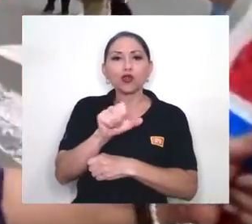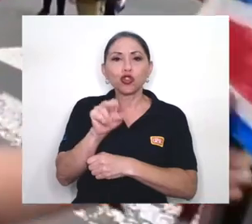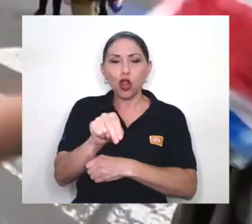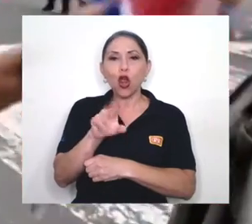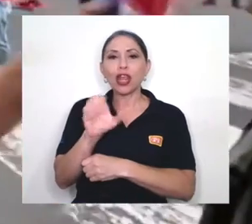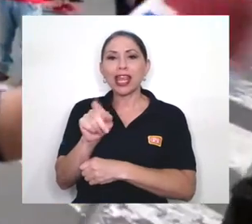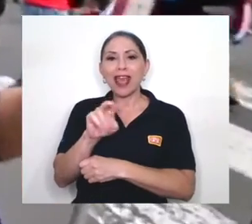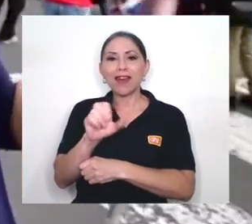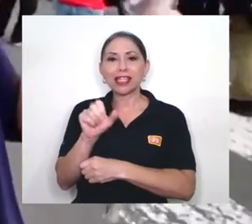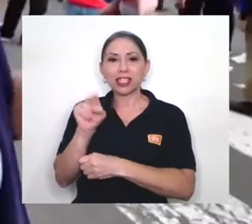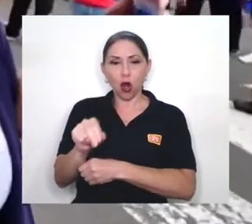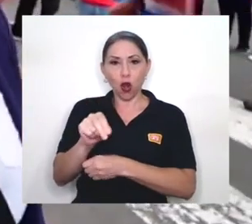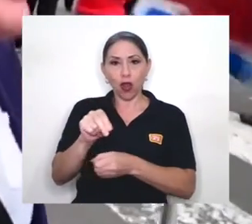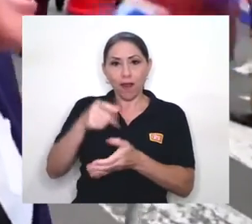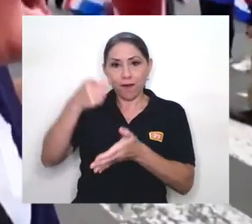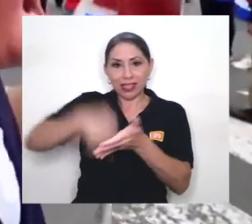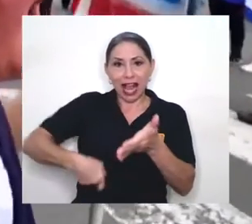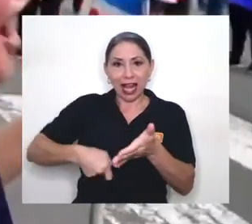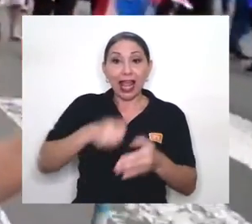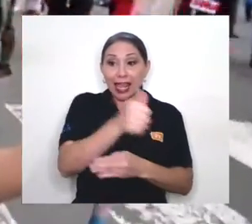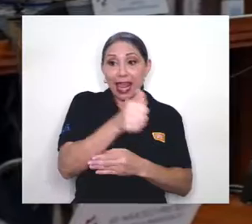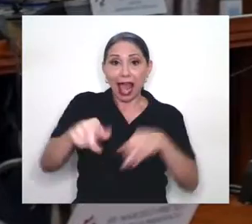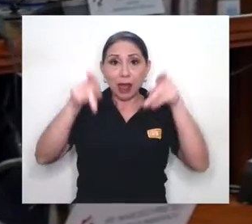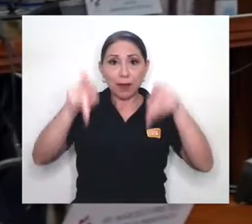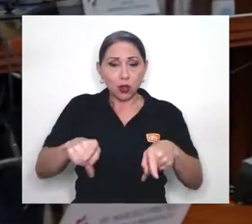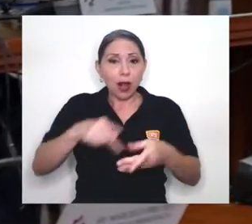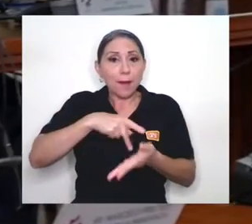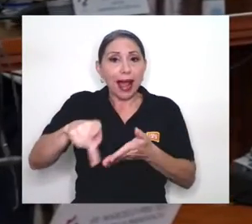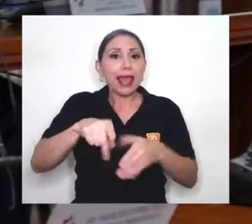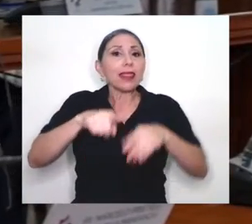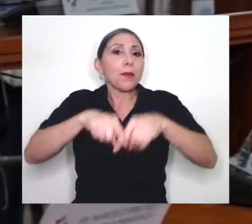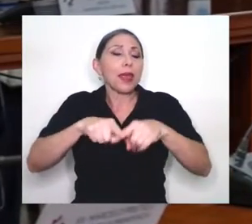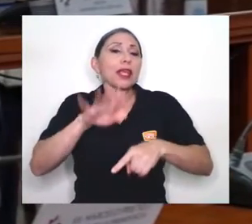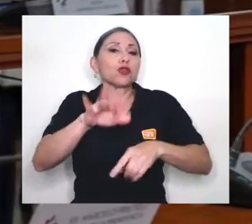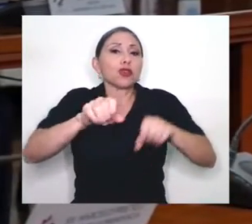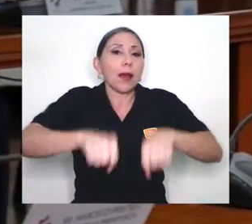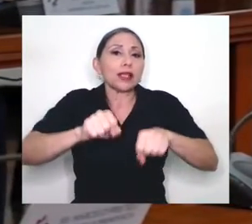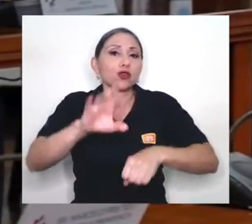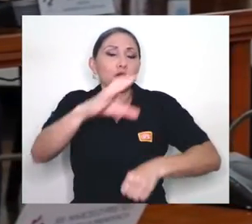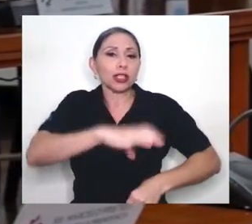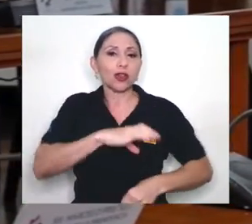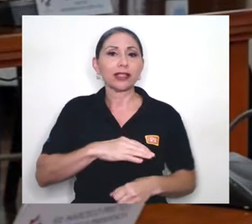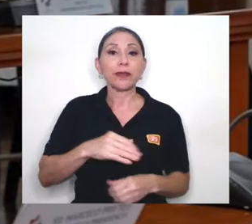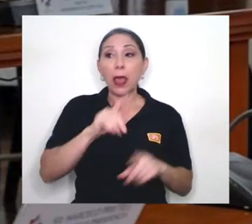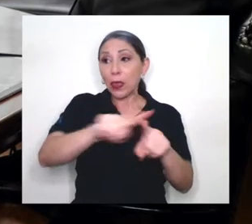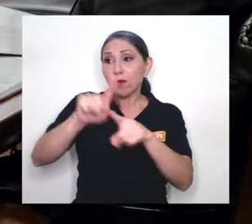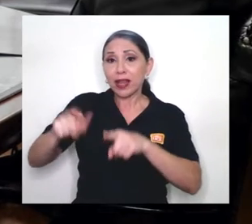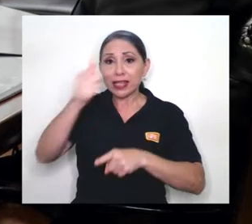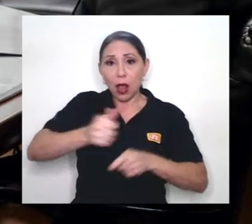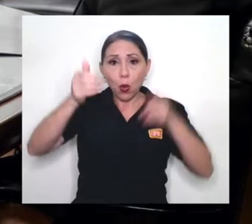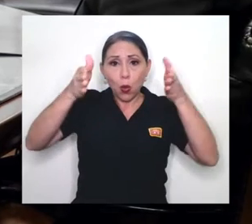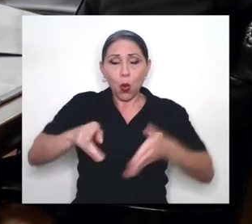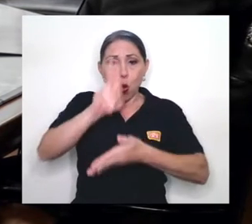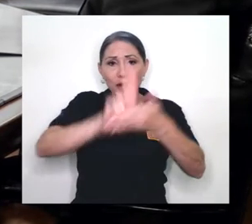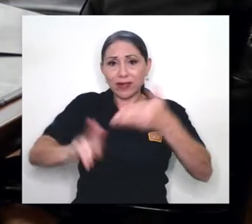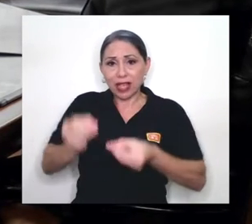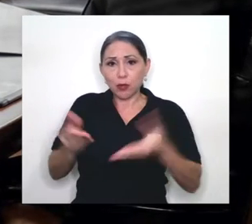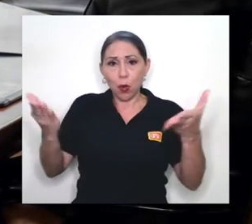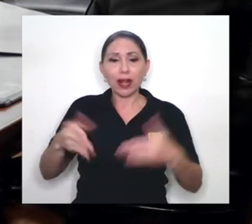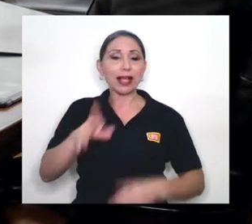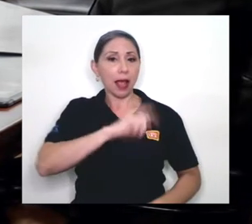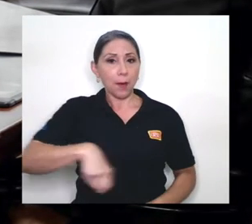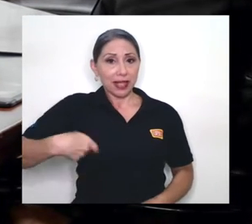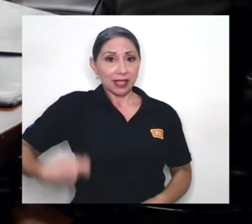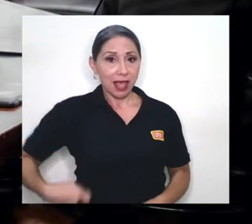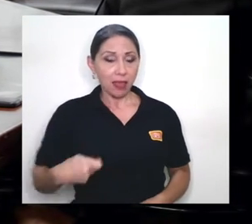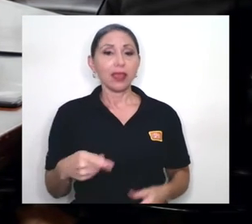persona pague según sus posibilidades y sus condiciones. Los rectores de las universidades estatales, la Presidencia de la República